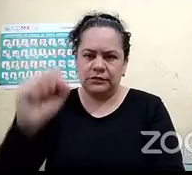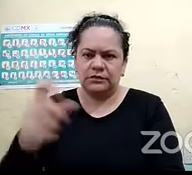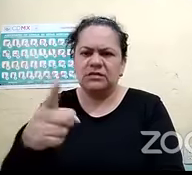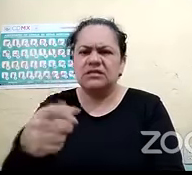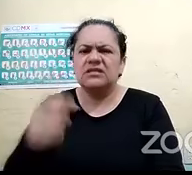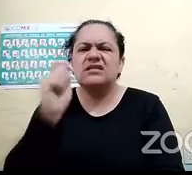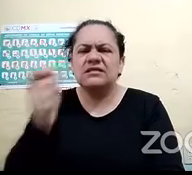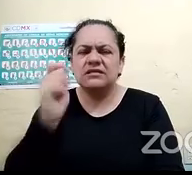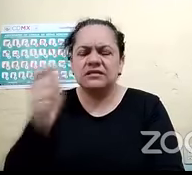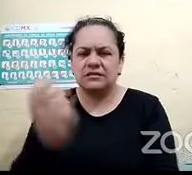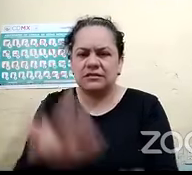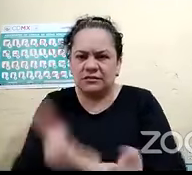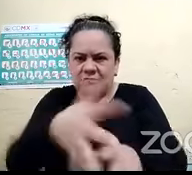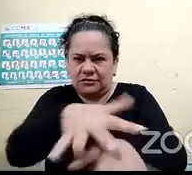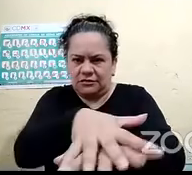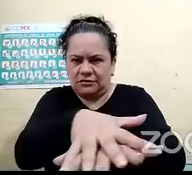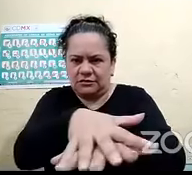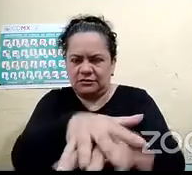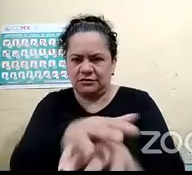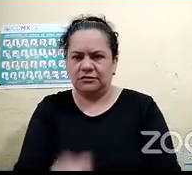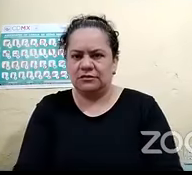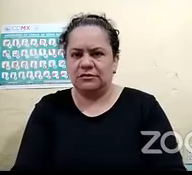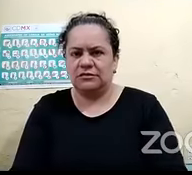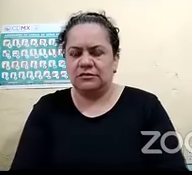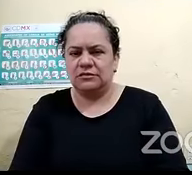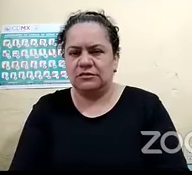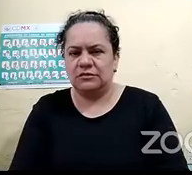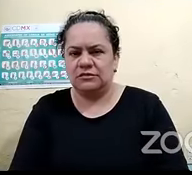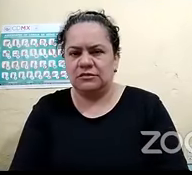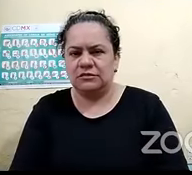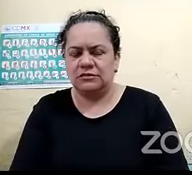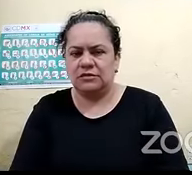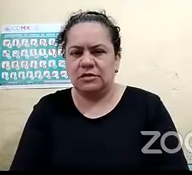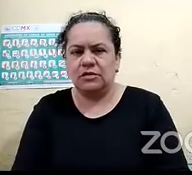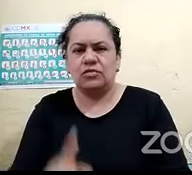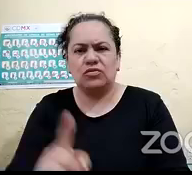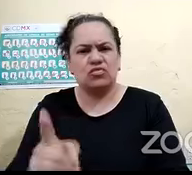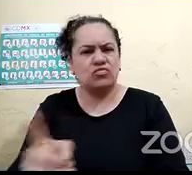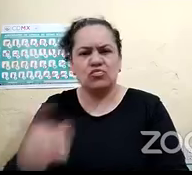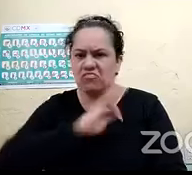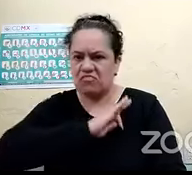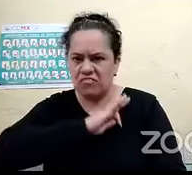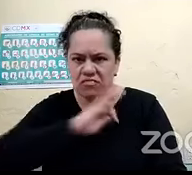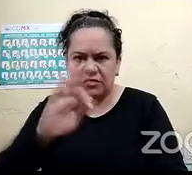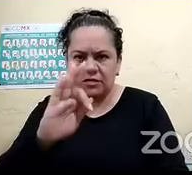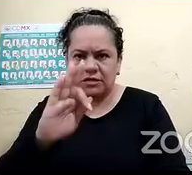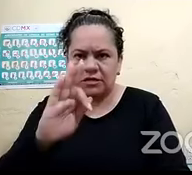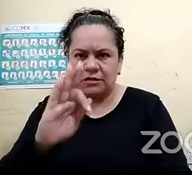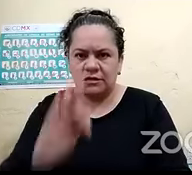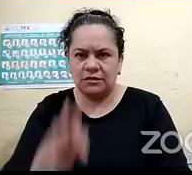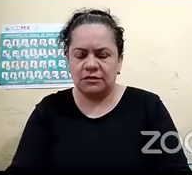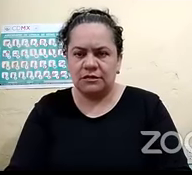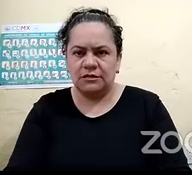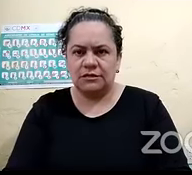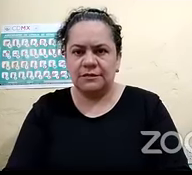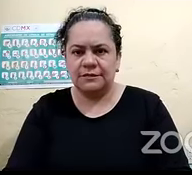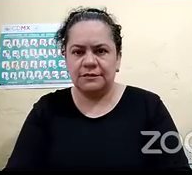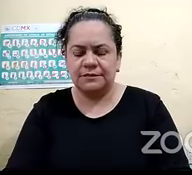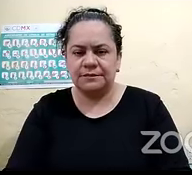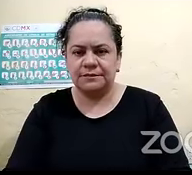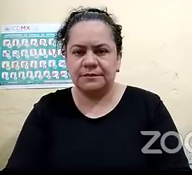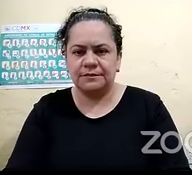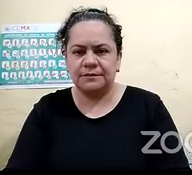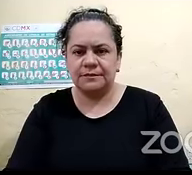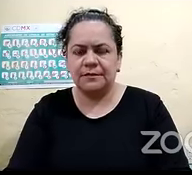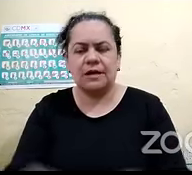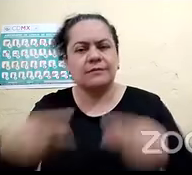Bueno, yo lo definiría como la posibilidad de que tienen todas las